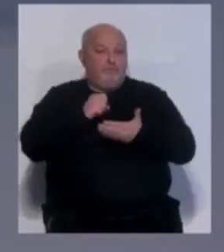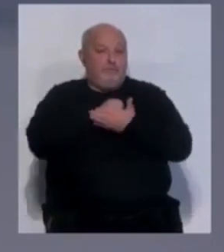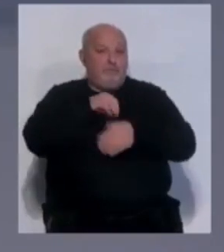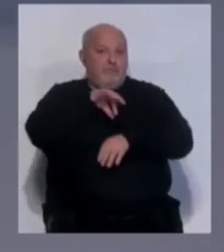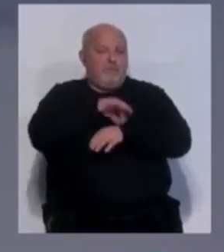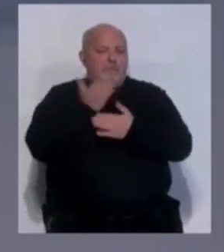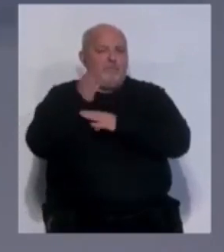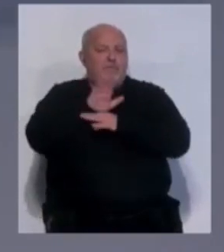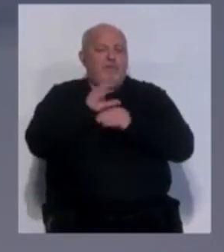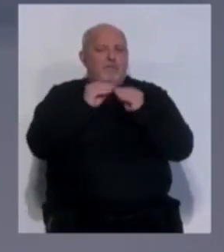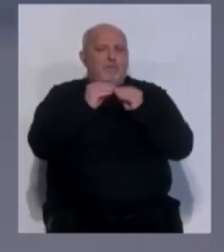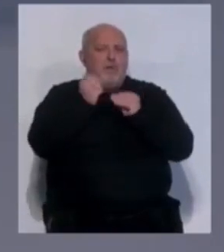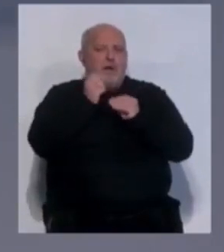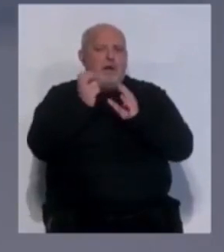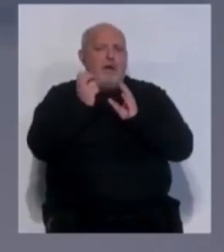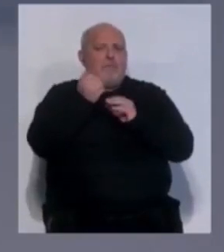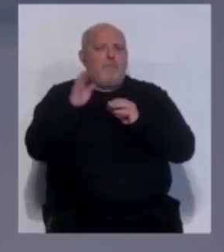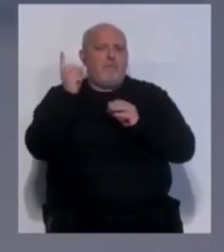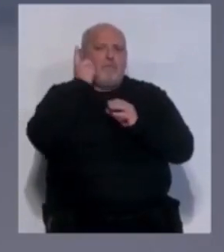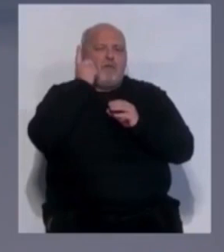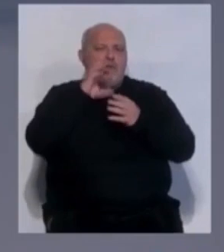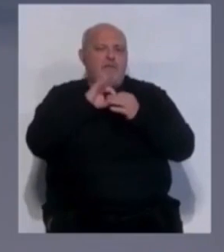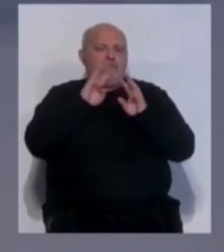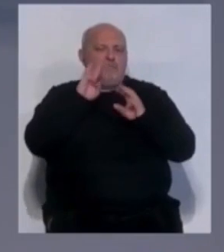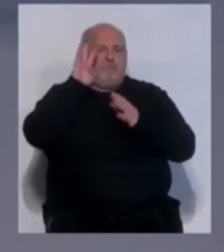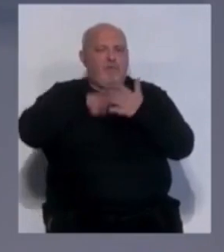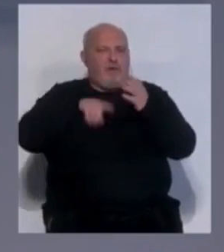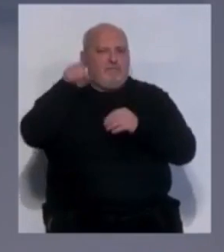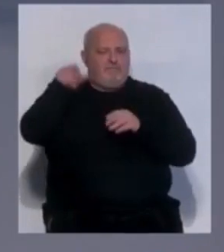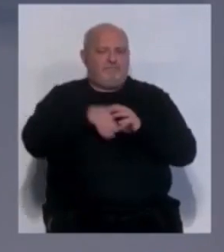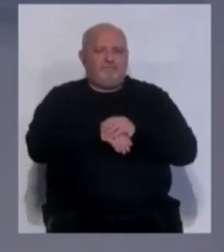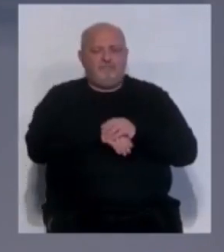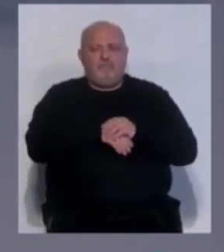de Cádiz ha presentado esta aplicación en el Mobile World Congress de Barcelona.